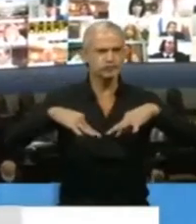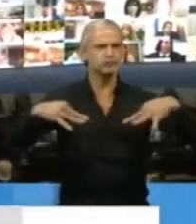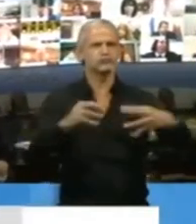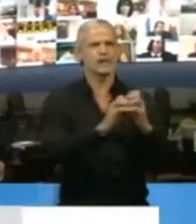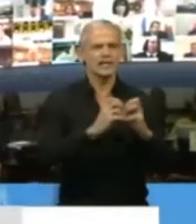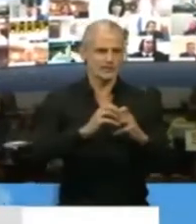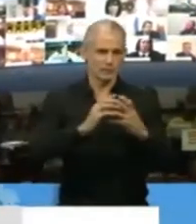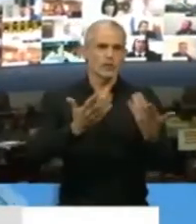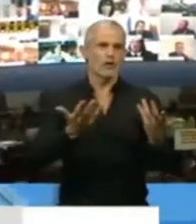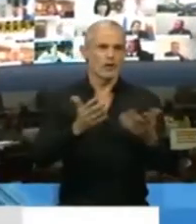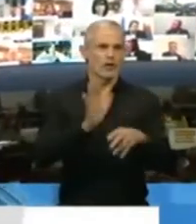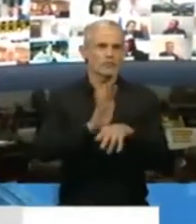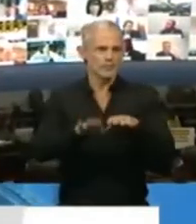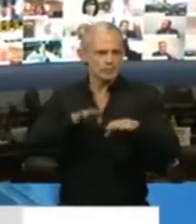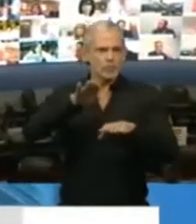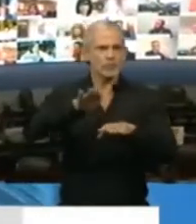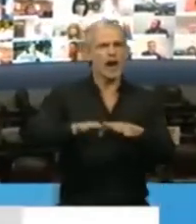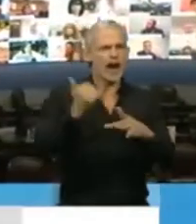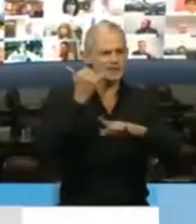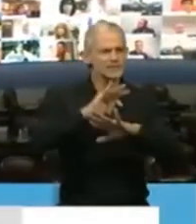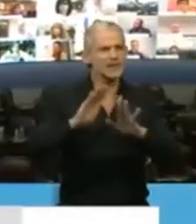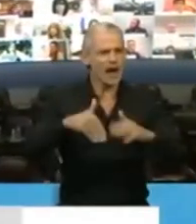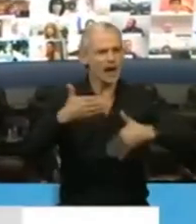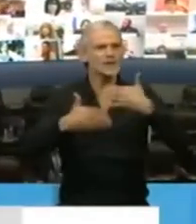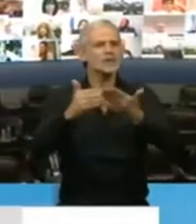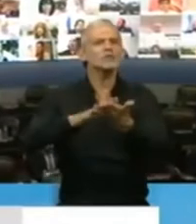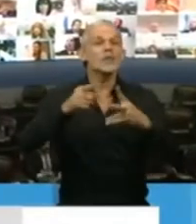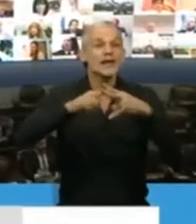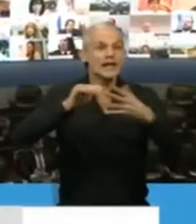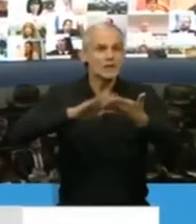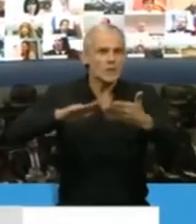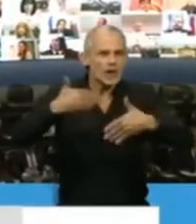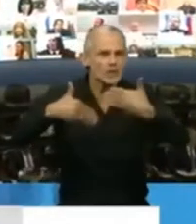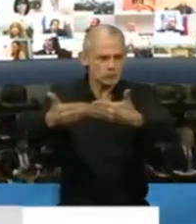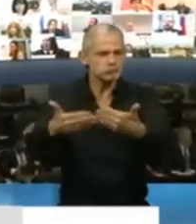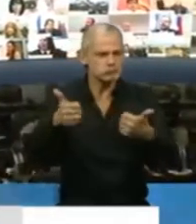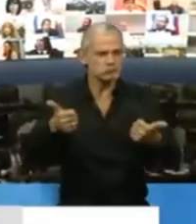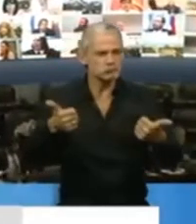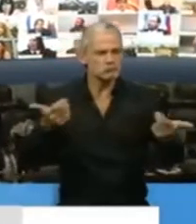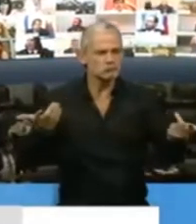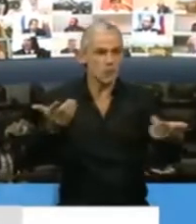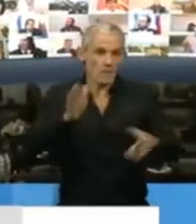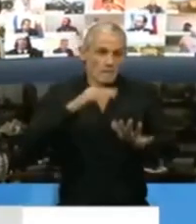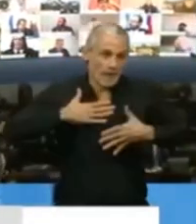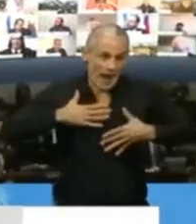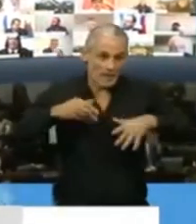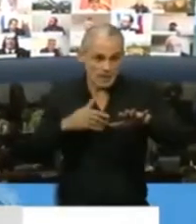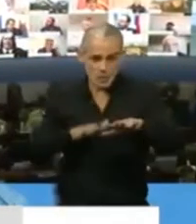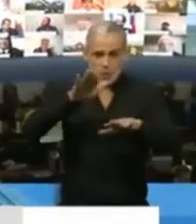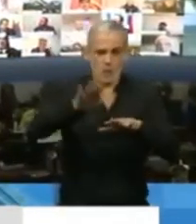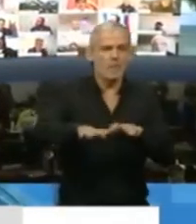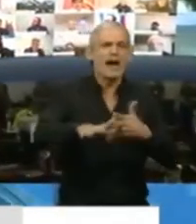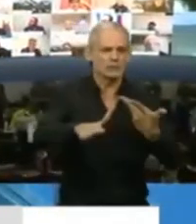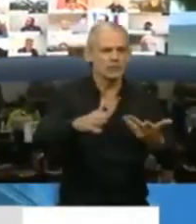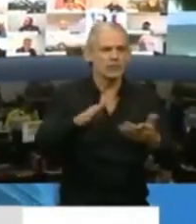avanzar en las cuestiones que tienen que ver con la innovación tecnológica es un paso más en